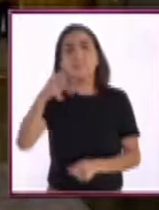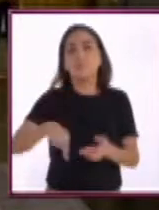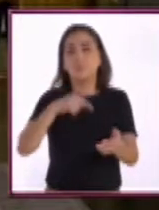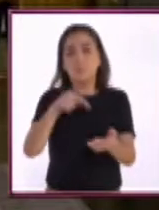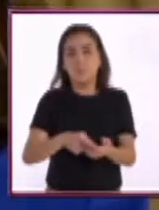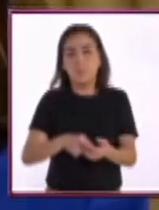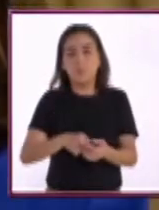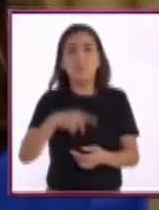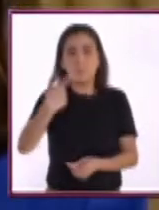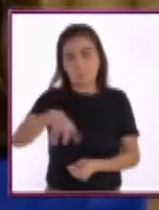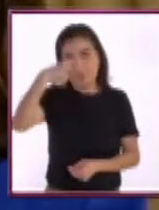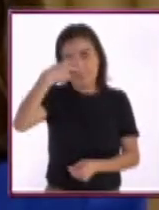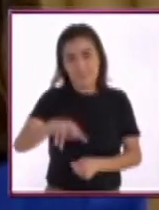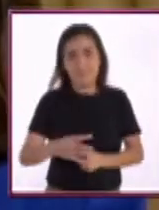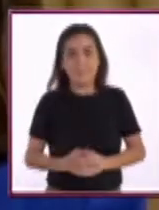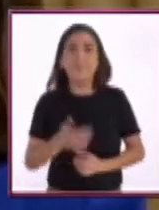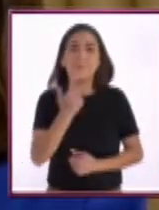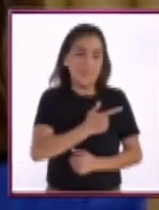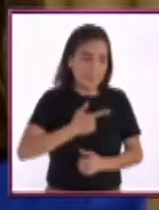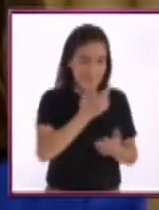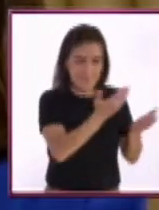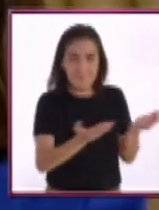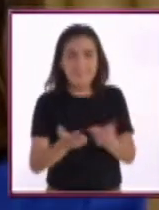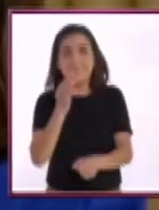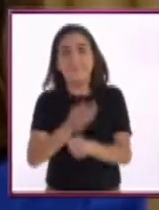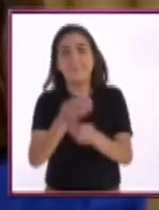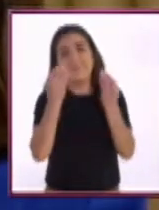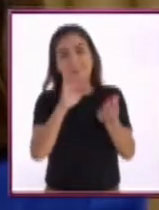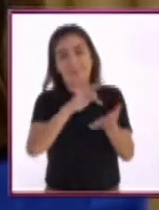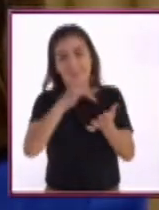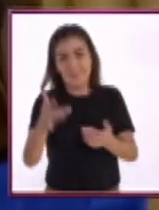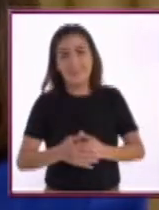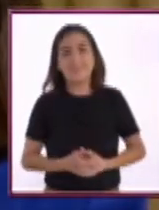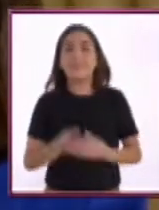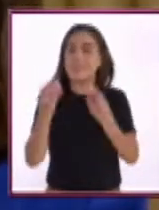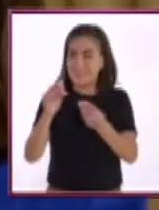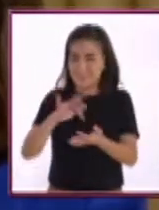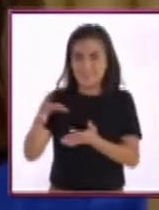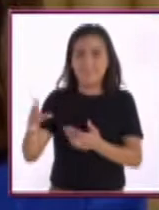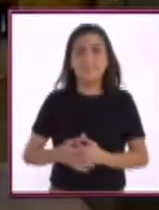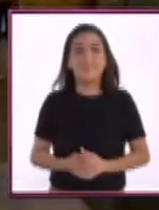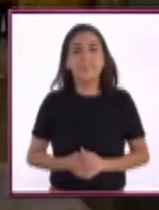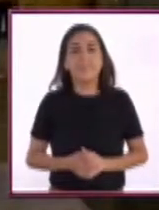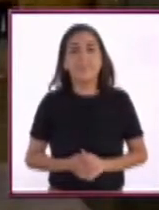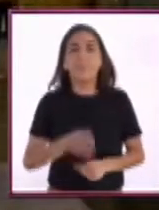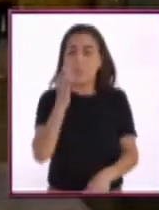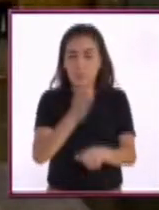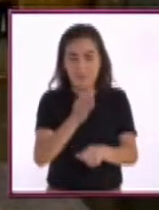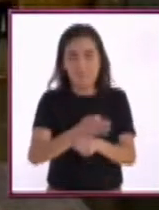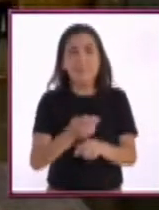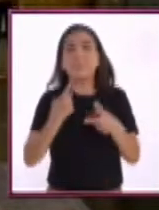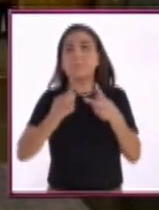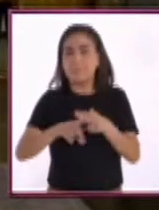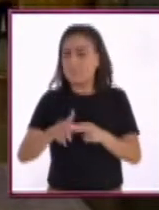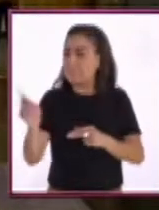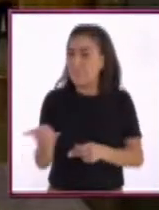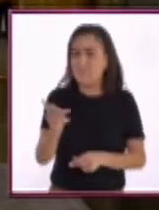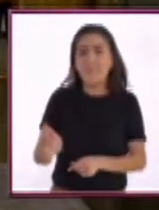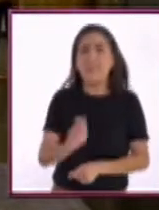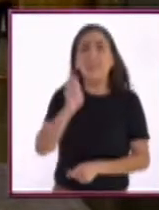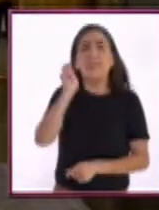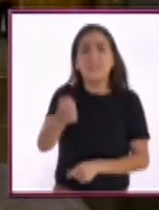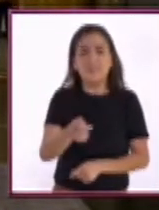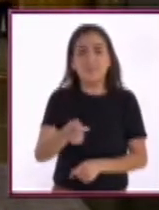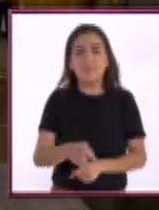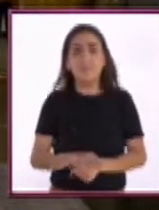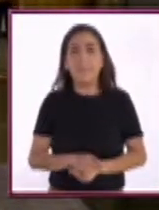Patrimonio Biocultural de México. Doctora Luque, es un placer, es un honor contar con su presencia. Muchísimas gracias por estar aquí. gracias. Al contrario, vamos a empezar con